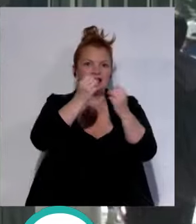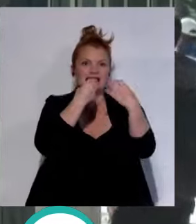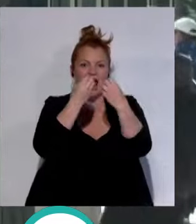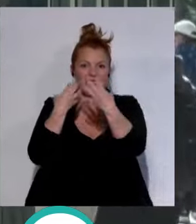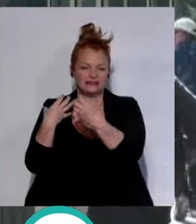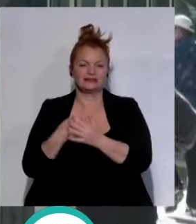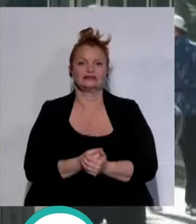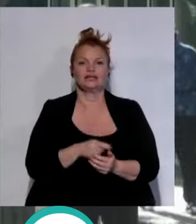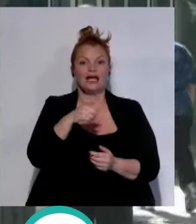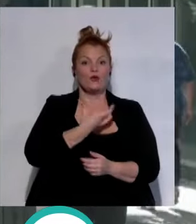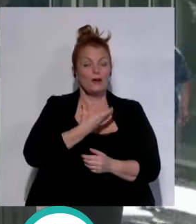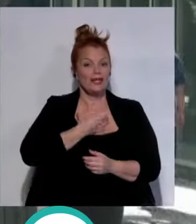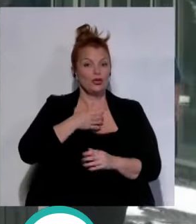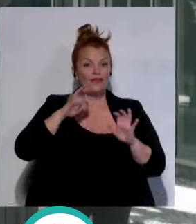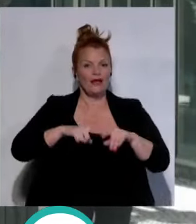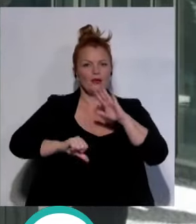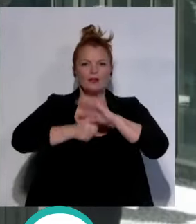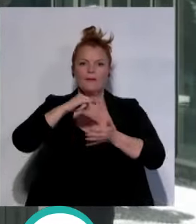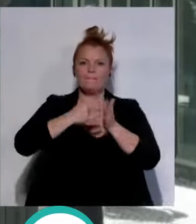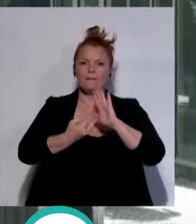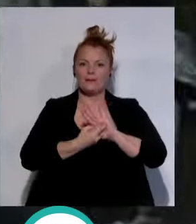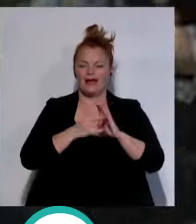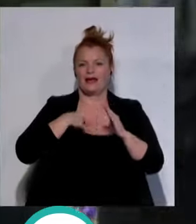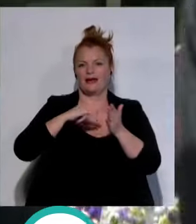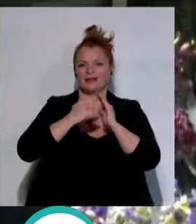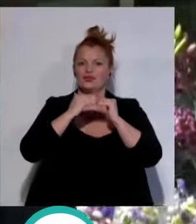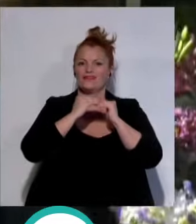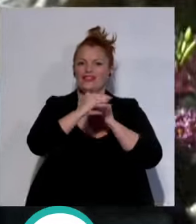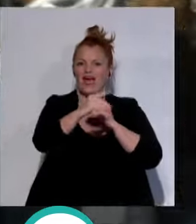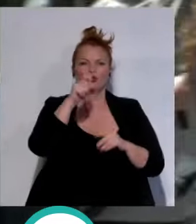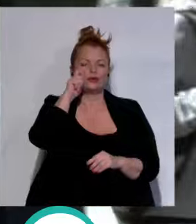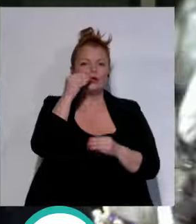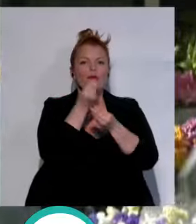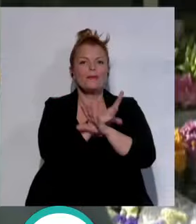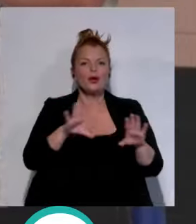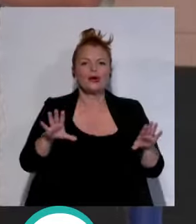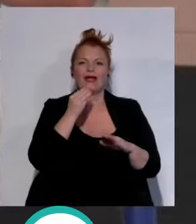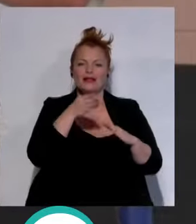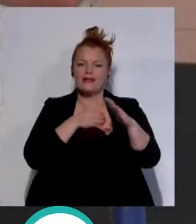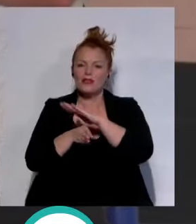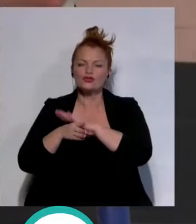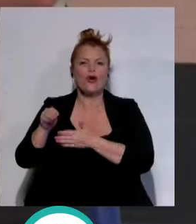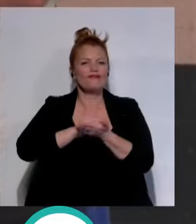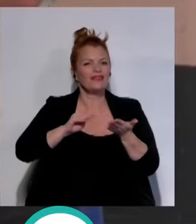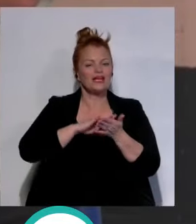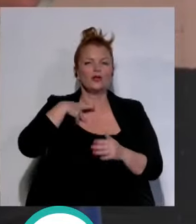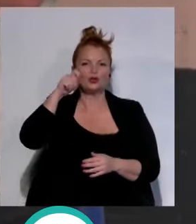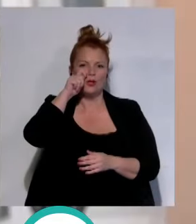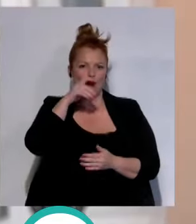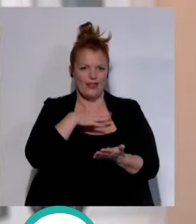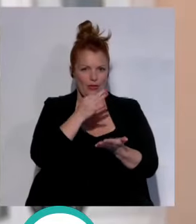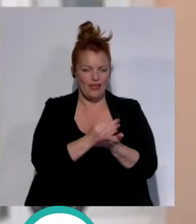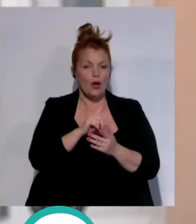objetivo, el Ayuntamiento de Cádiz ha aprobado, a través del Plan de Sostenibilidad Turística, la mejora de los accesos a las oficinas de turismo de la ciudad.